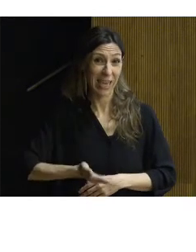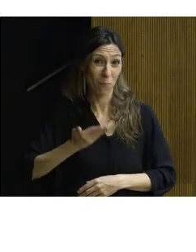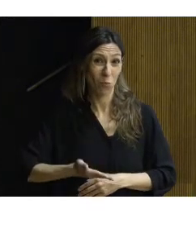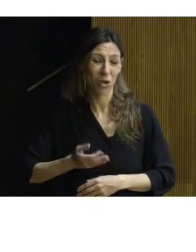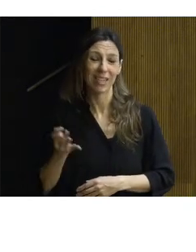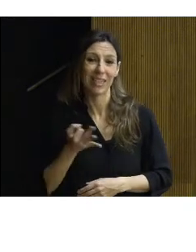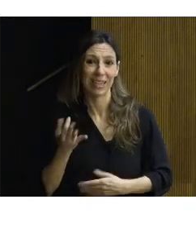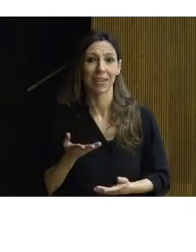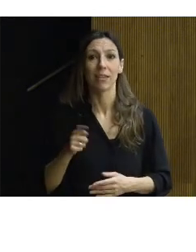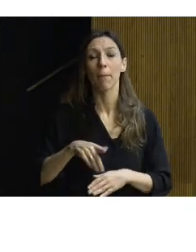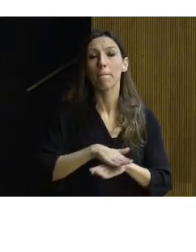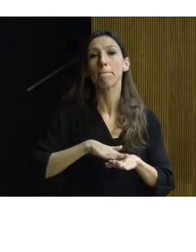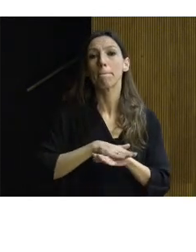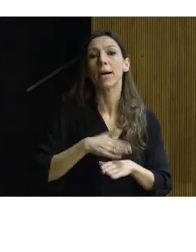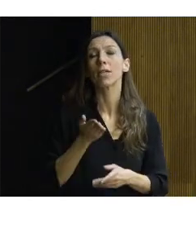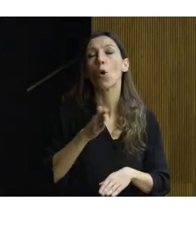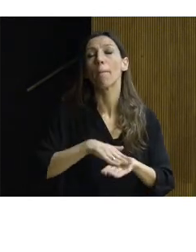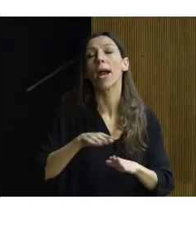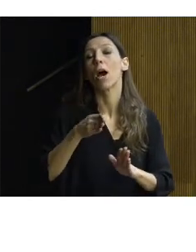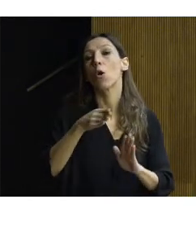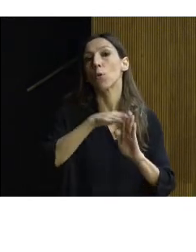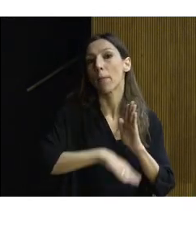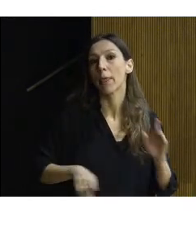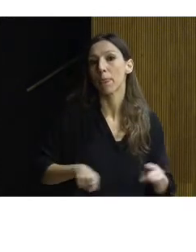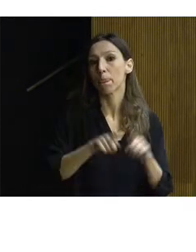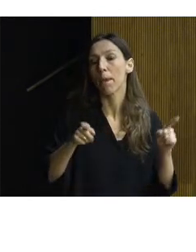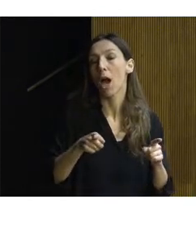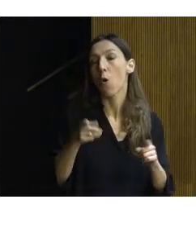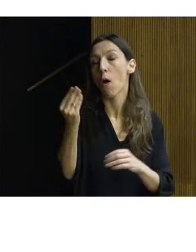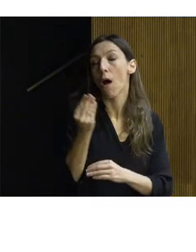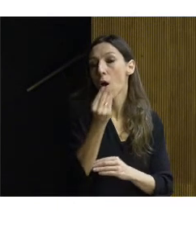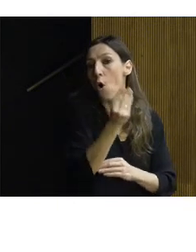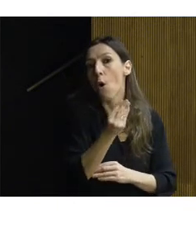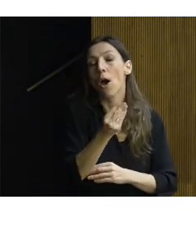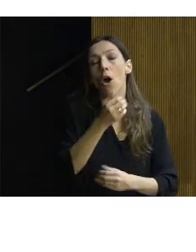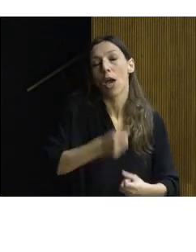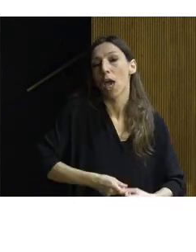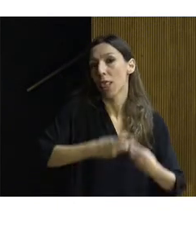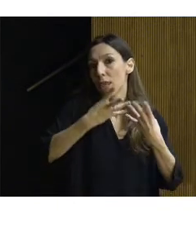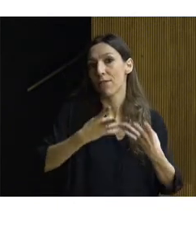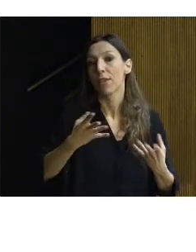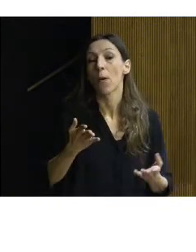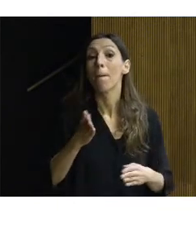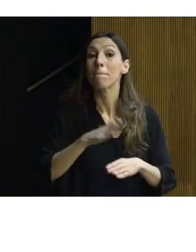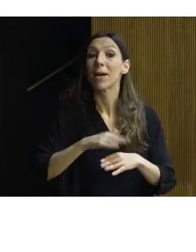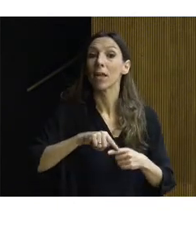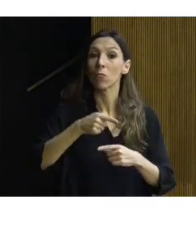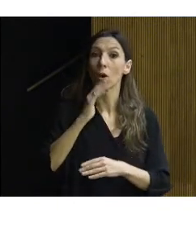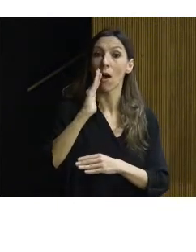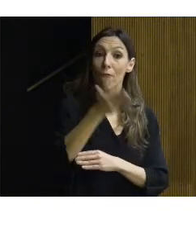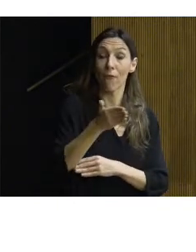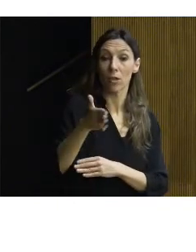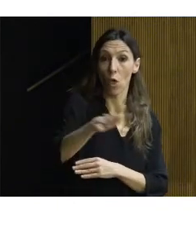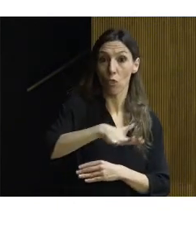para la programación de cualquier obra en un edificio de interés cultural, para que éstas no afecten negativamente a zonas con valores